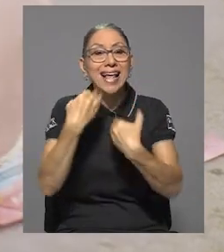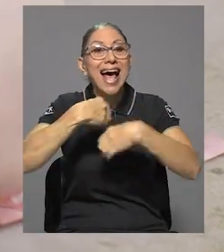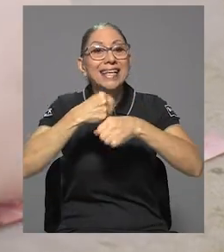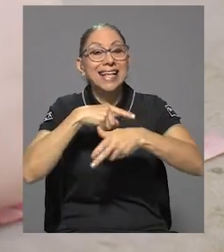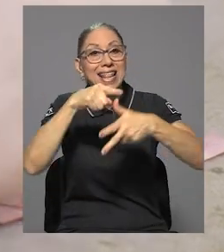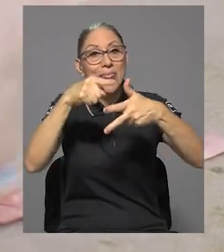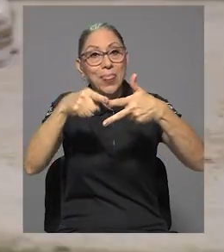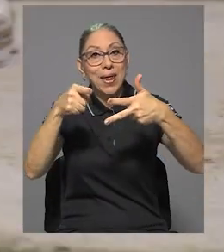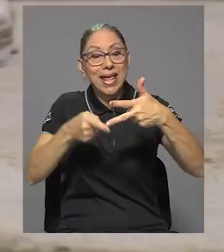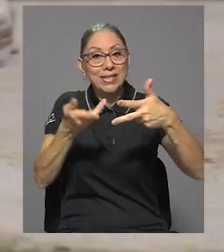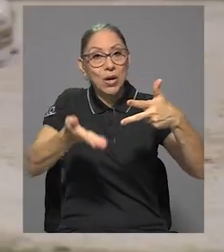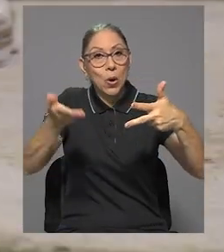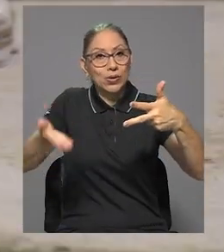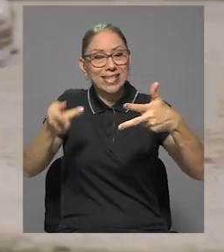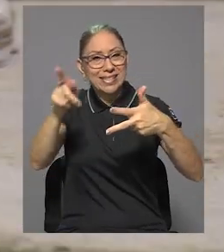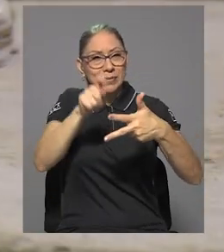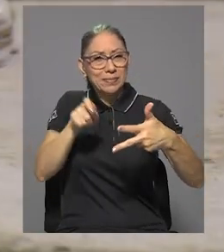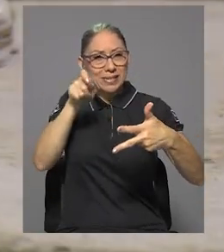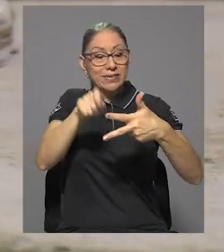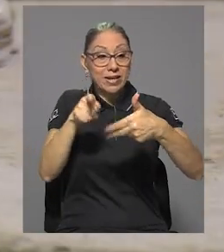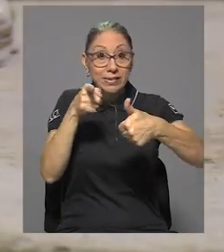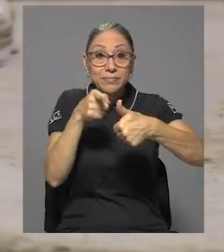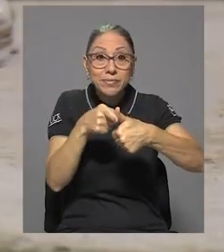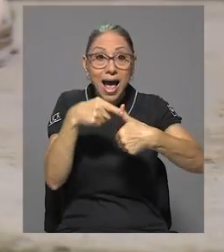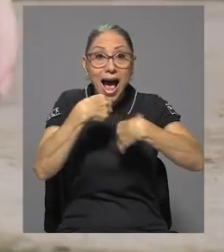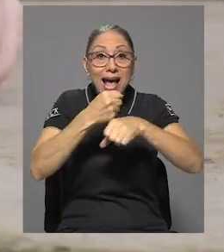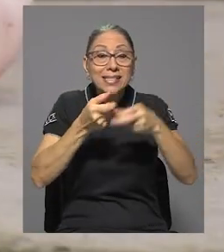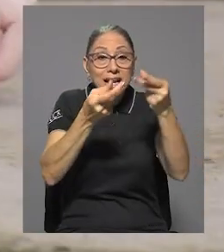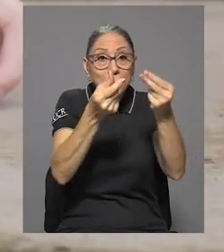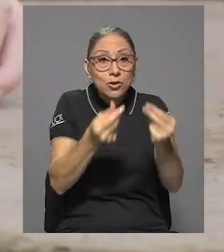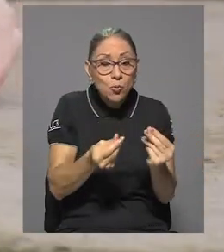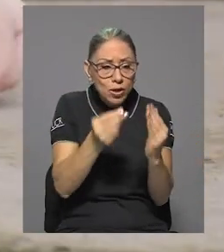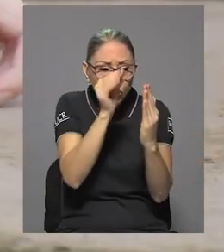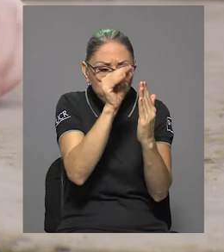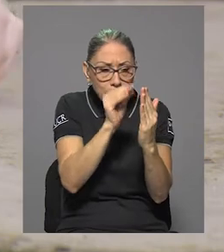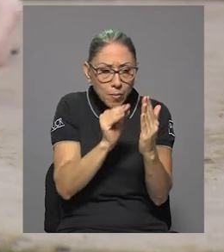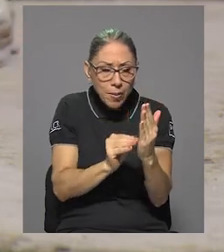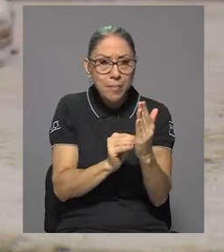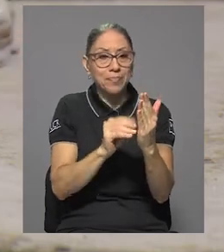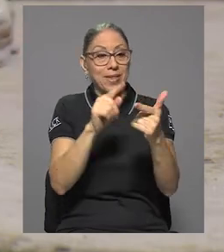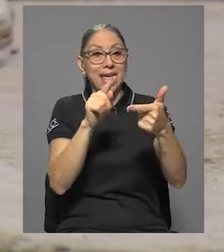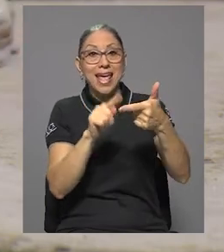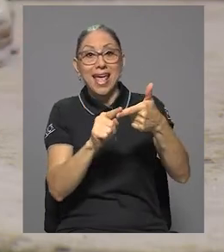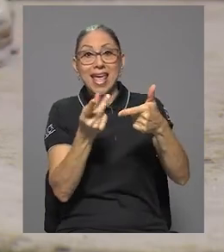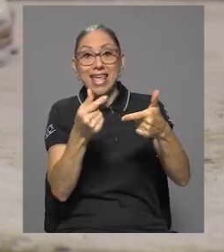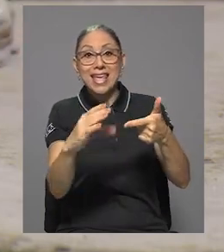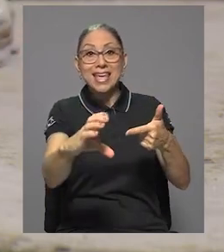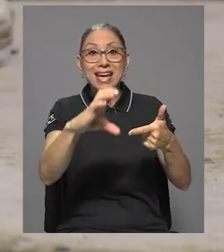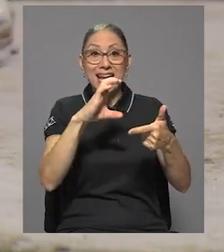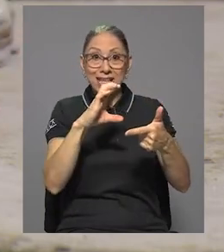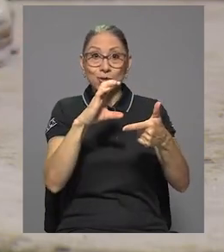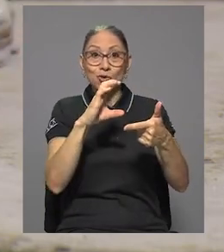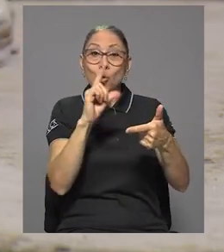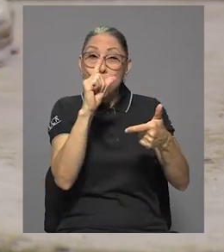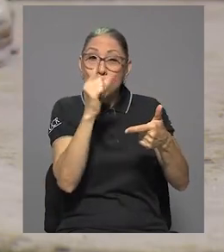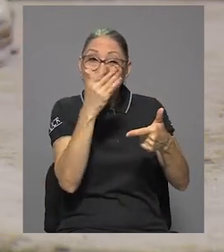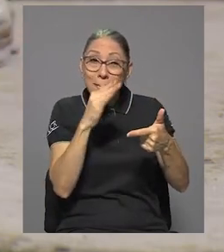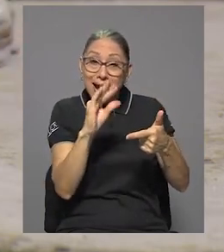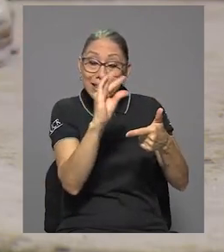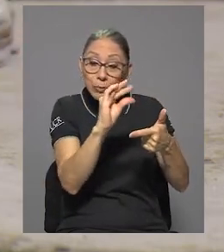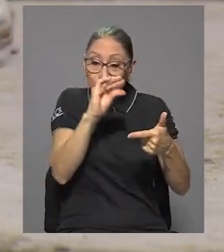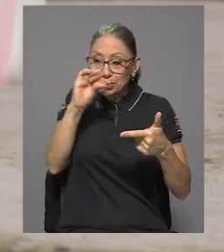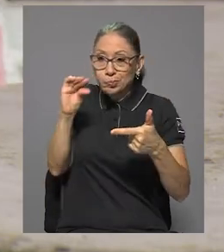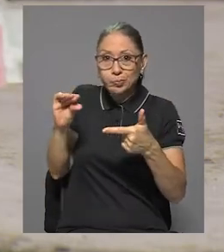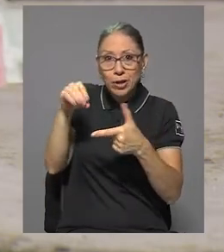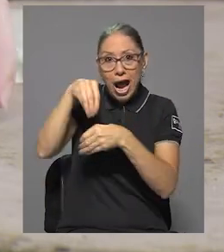concretas. Hacer un presupuesto, destinar una parte de esos ingresos al ahorro y tener